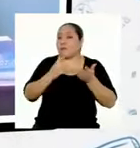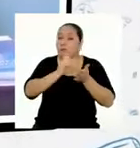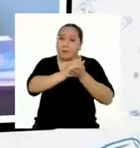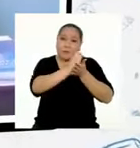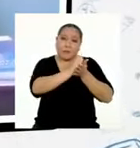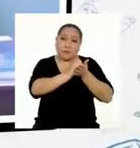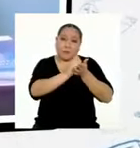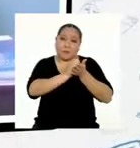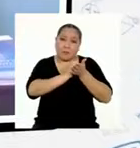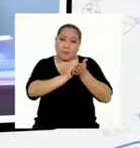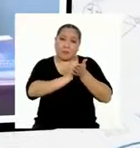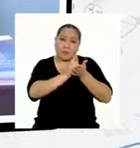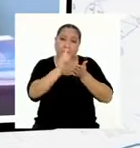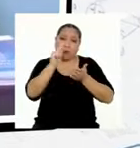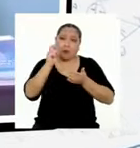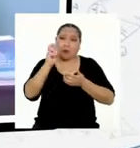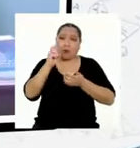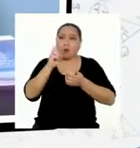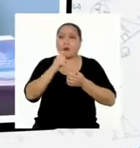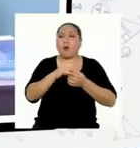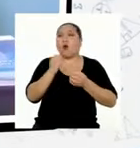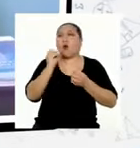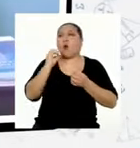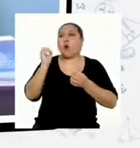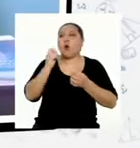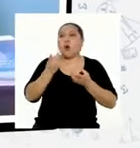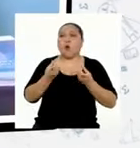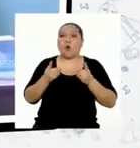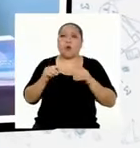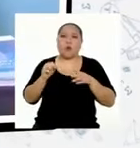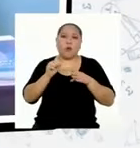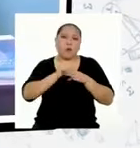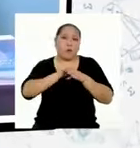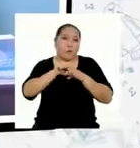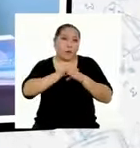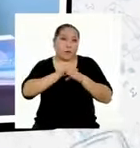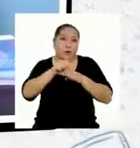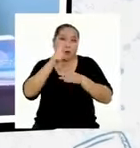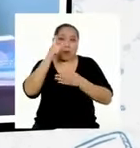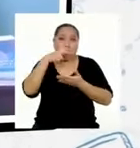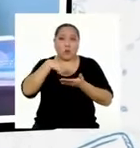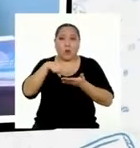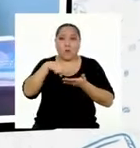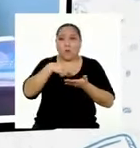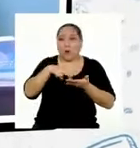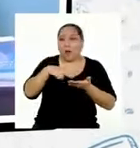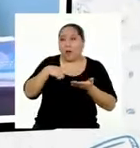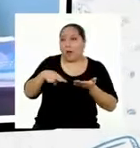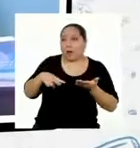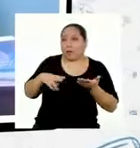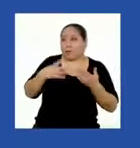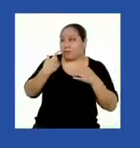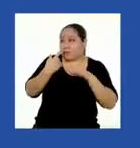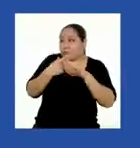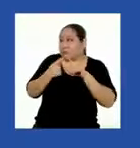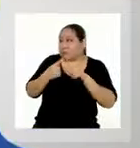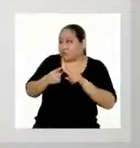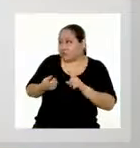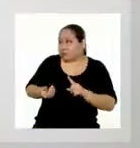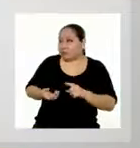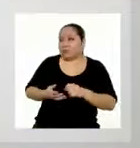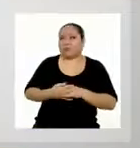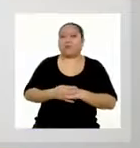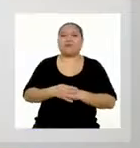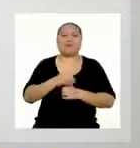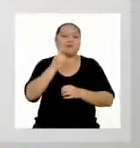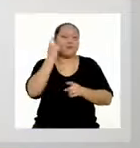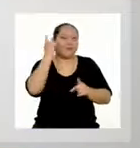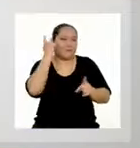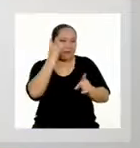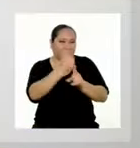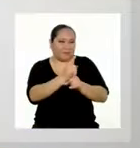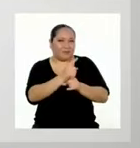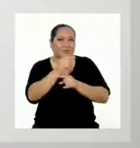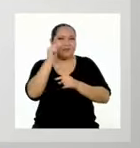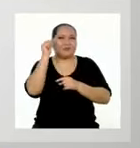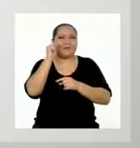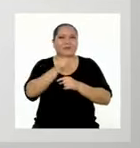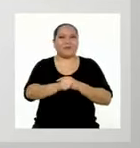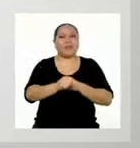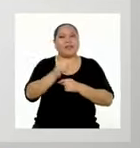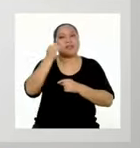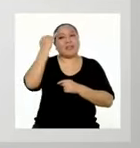o para cuando podamos ensayar un baile, una danza, etc. Así es.